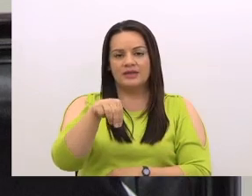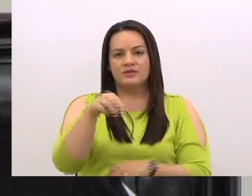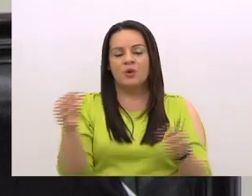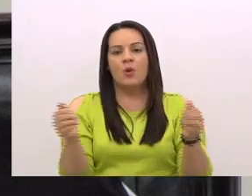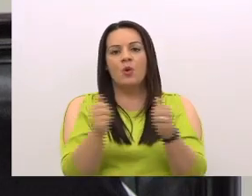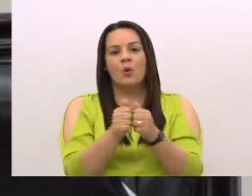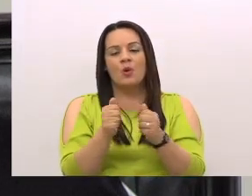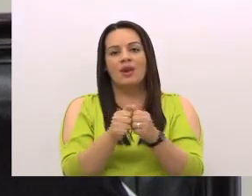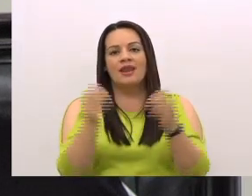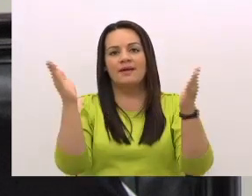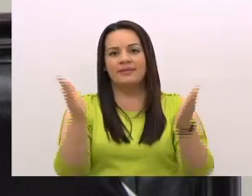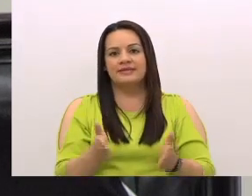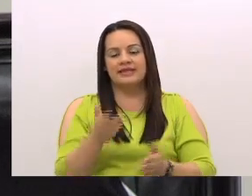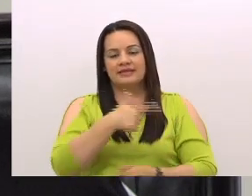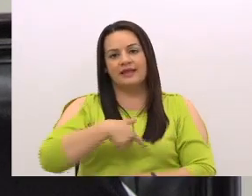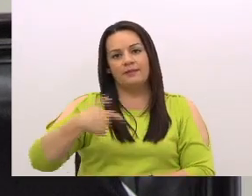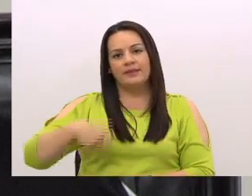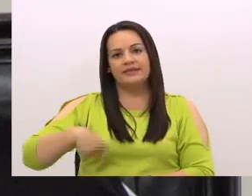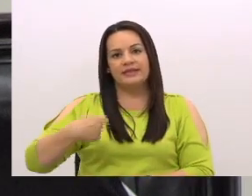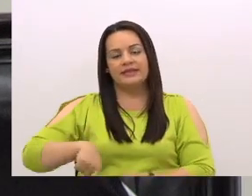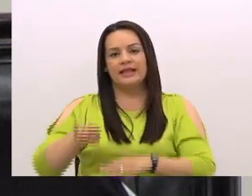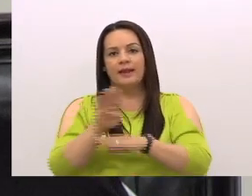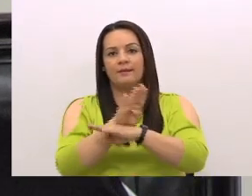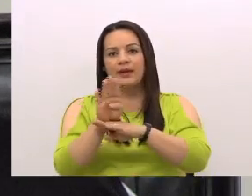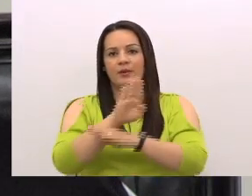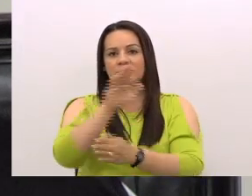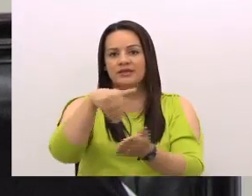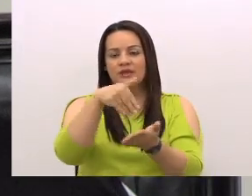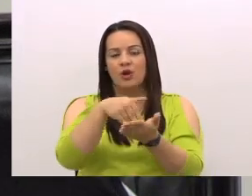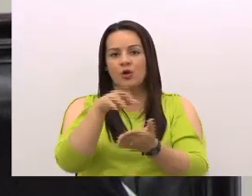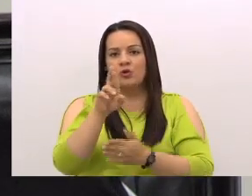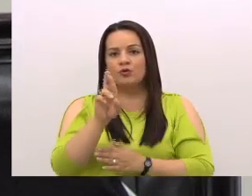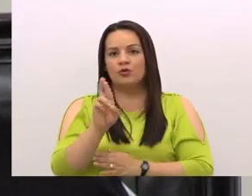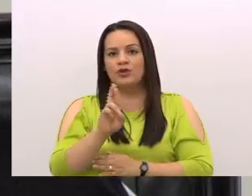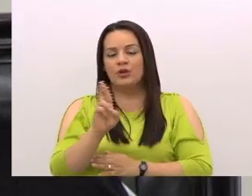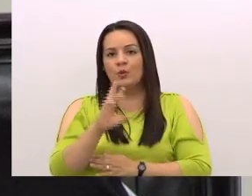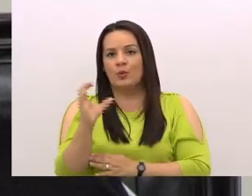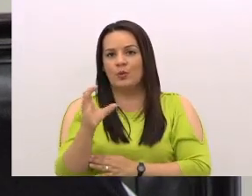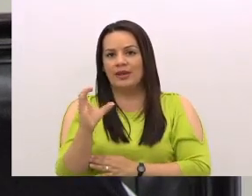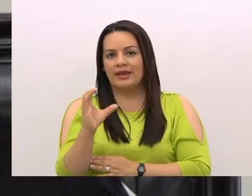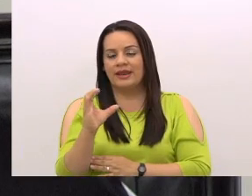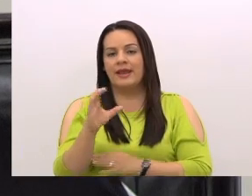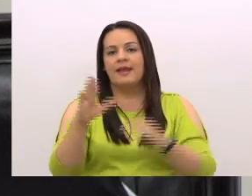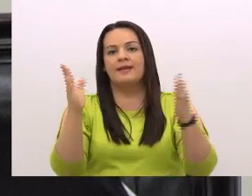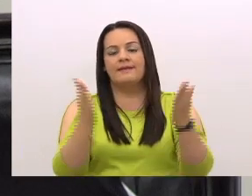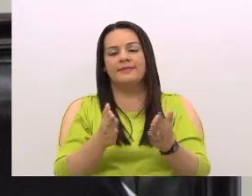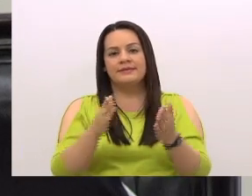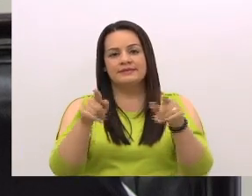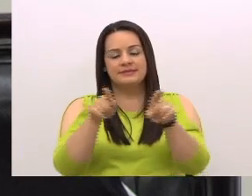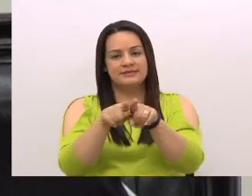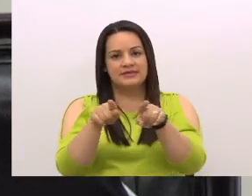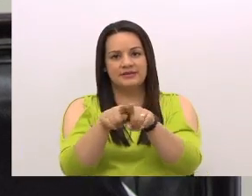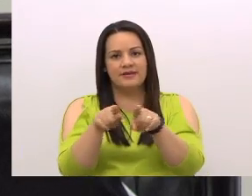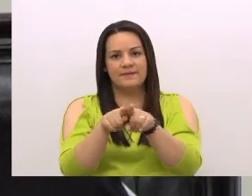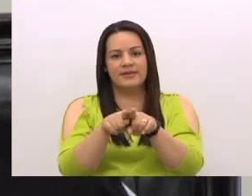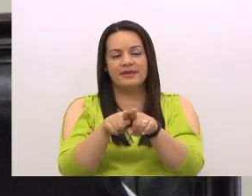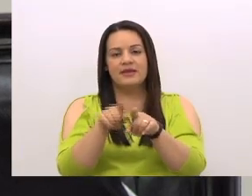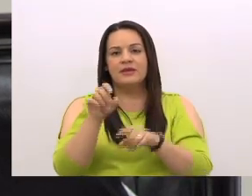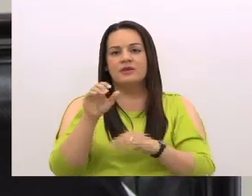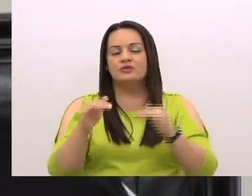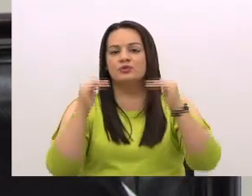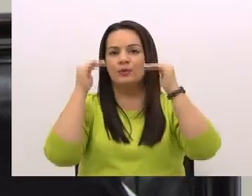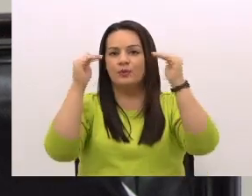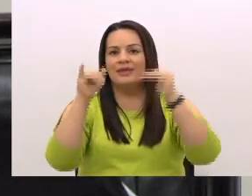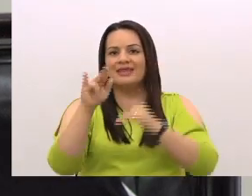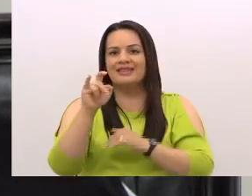la presencia del presidente del Banco Central, don Rodrigo Cubero, con la presencia del superintendente